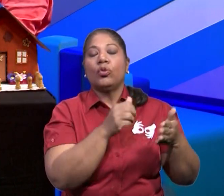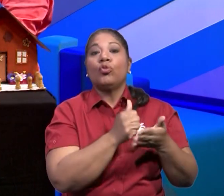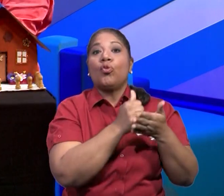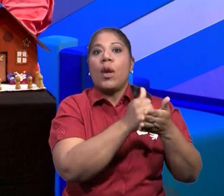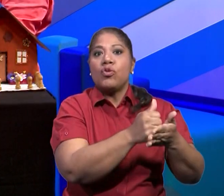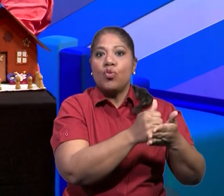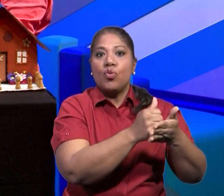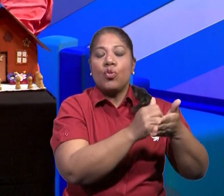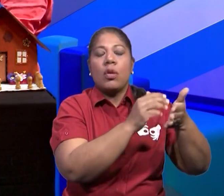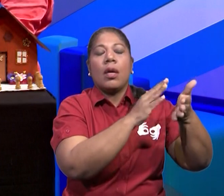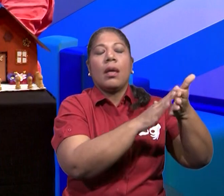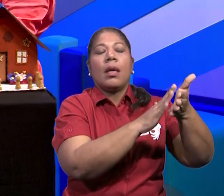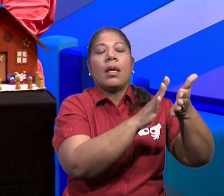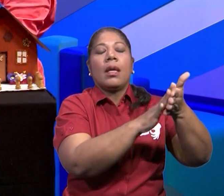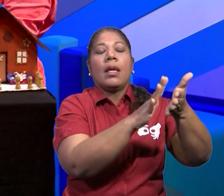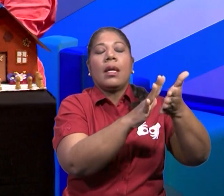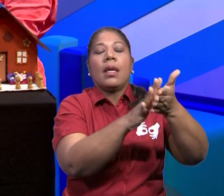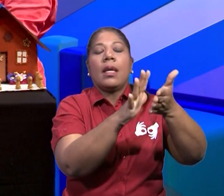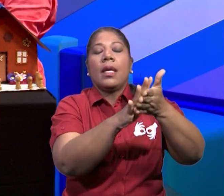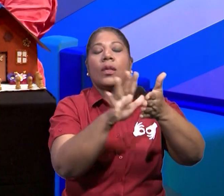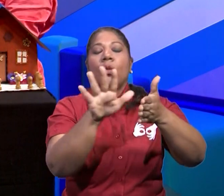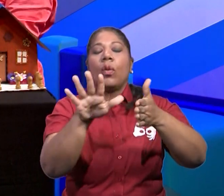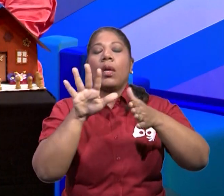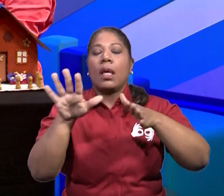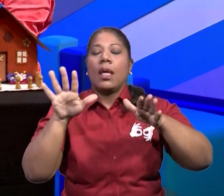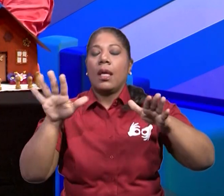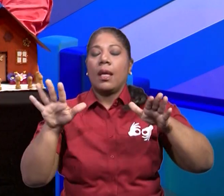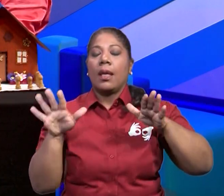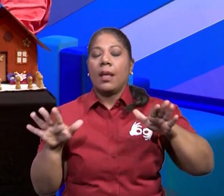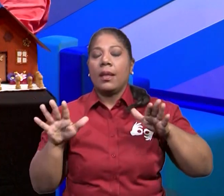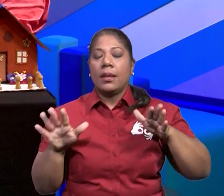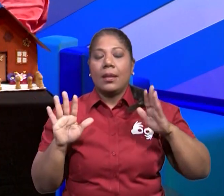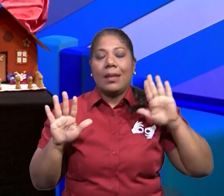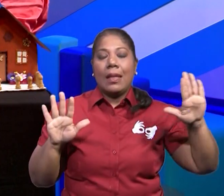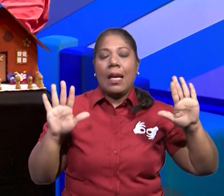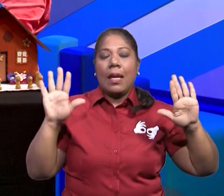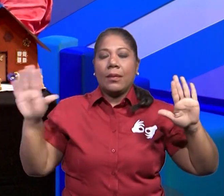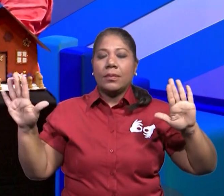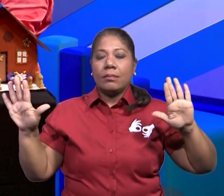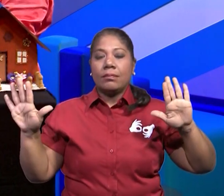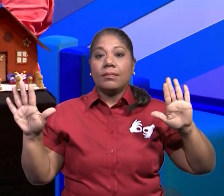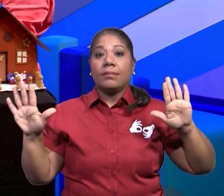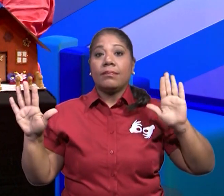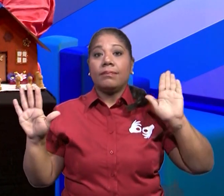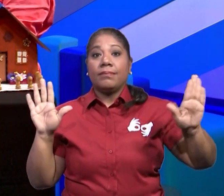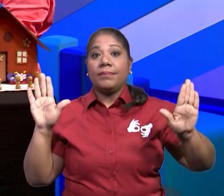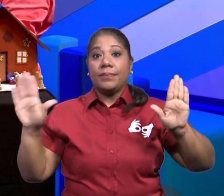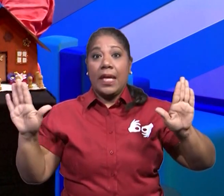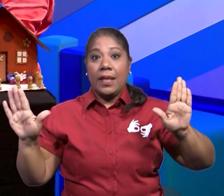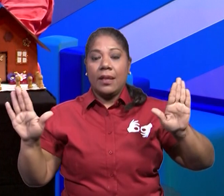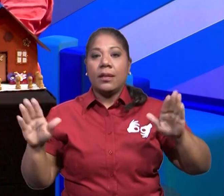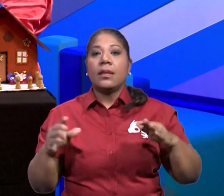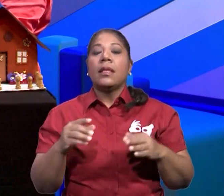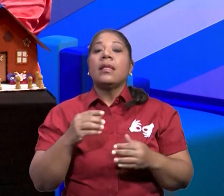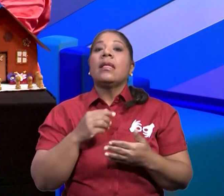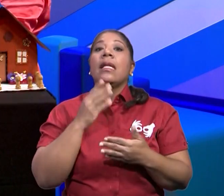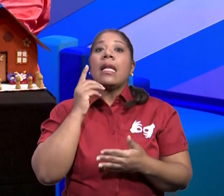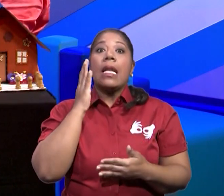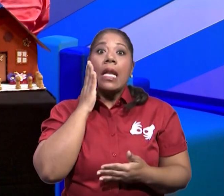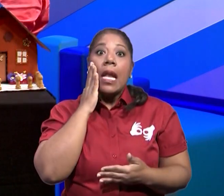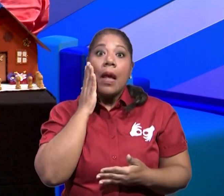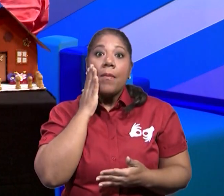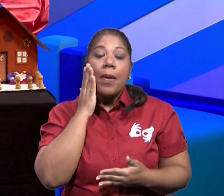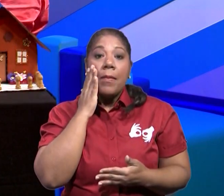así, tocando la pared. Y su mamá con ayuda le va diciendo, a ver,